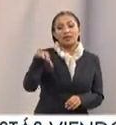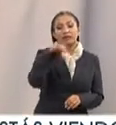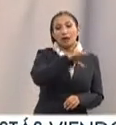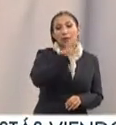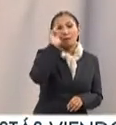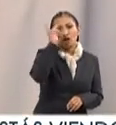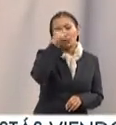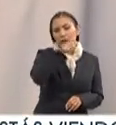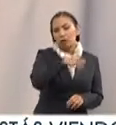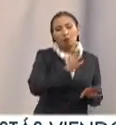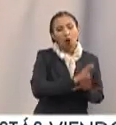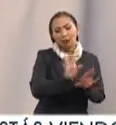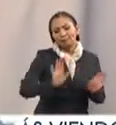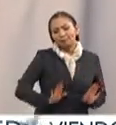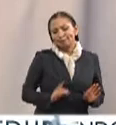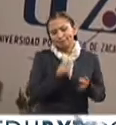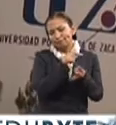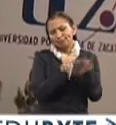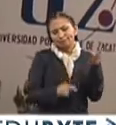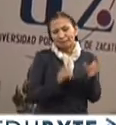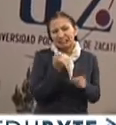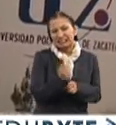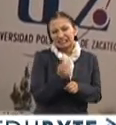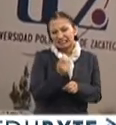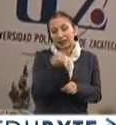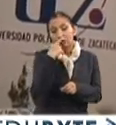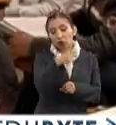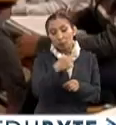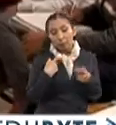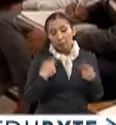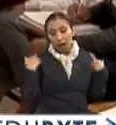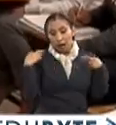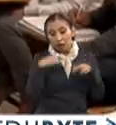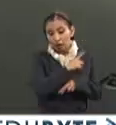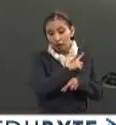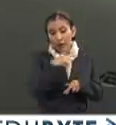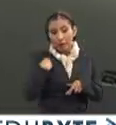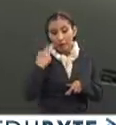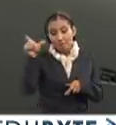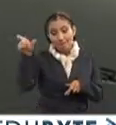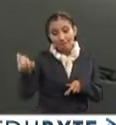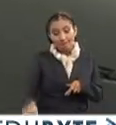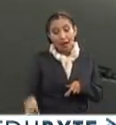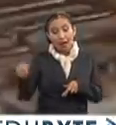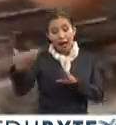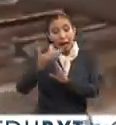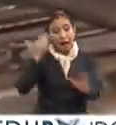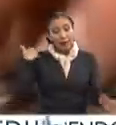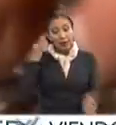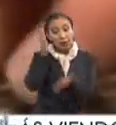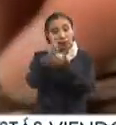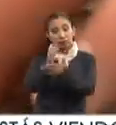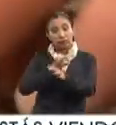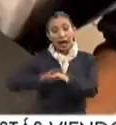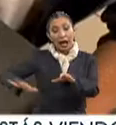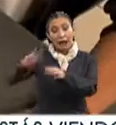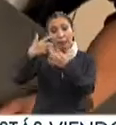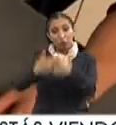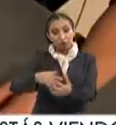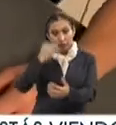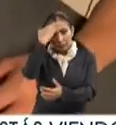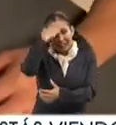politécnicas tienen la característica de que su personal debe de ser gente que haya colaborado en el sector